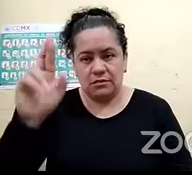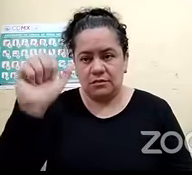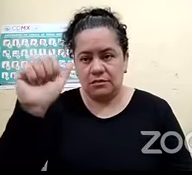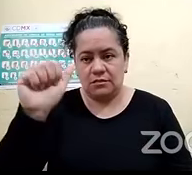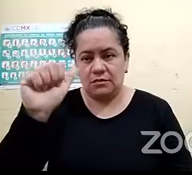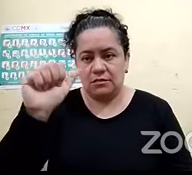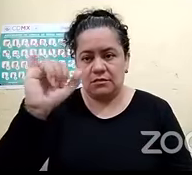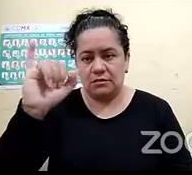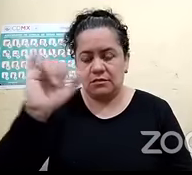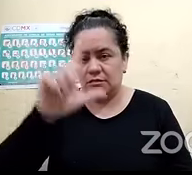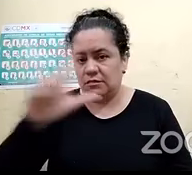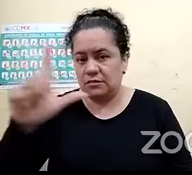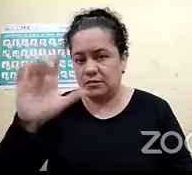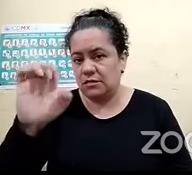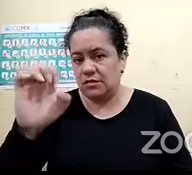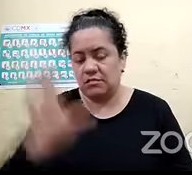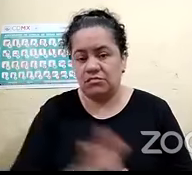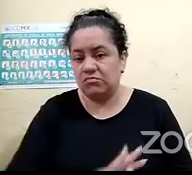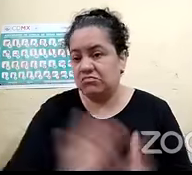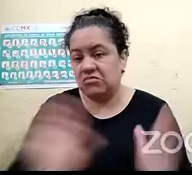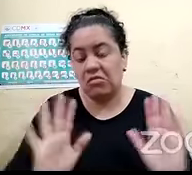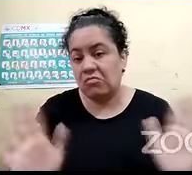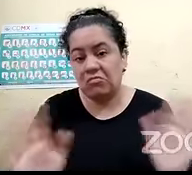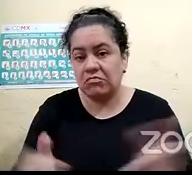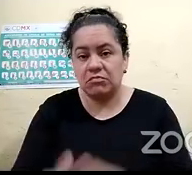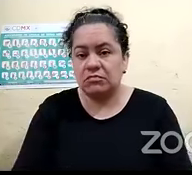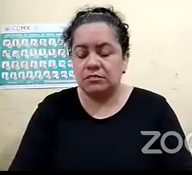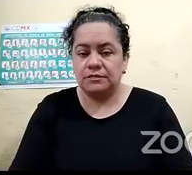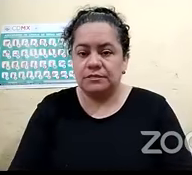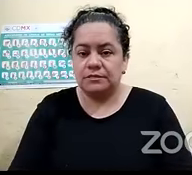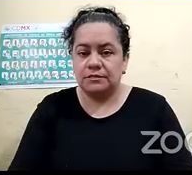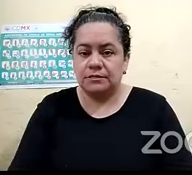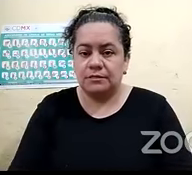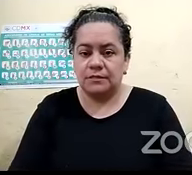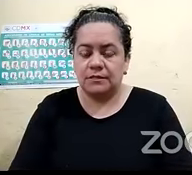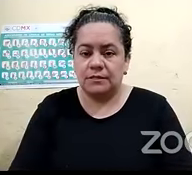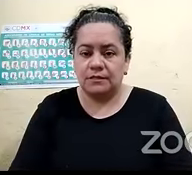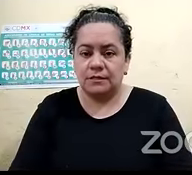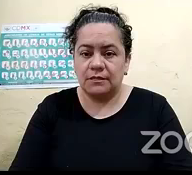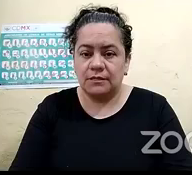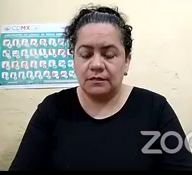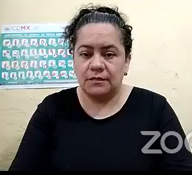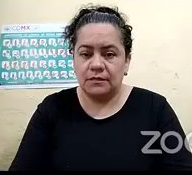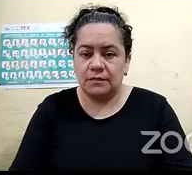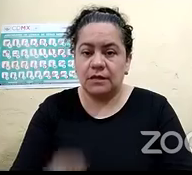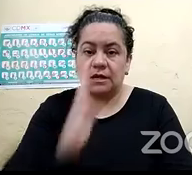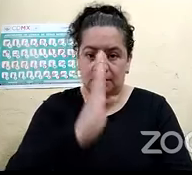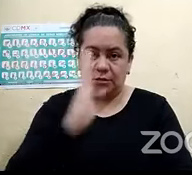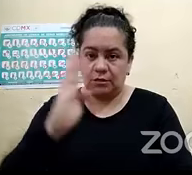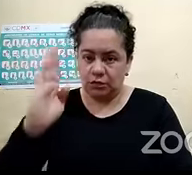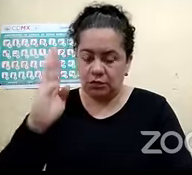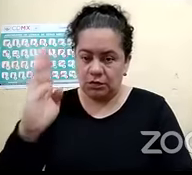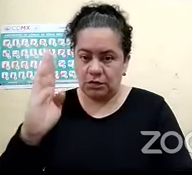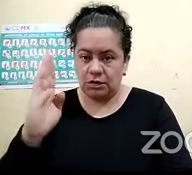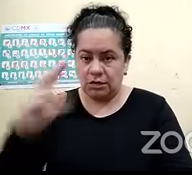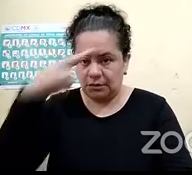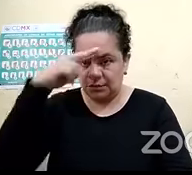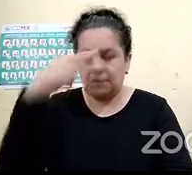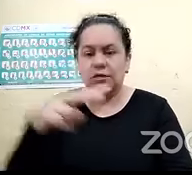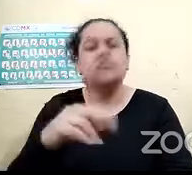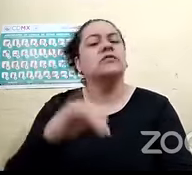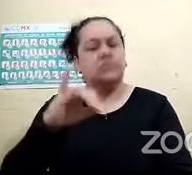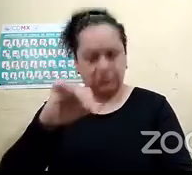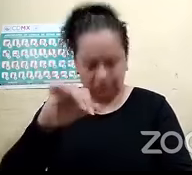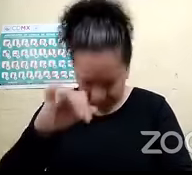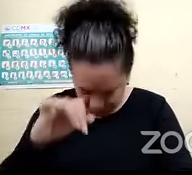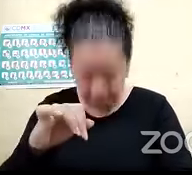creo que nada más y por ahí otro sí la biblioteca de México por ejemplo sí está adaptada para personas ciegas también